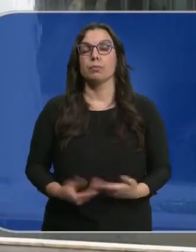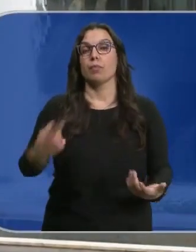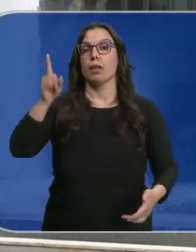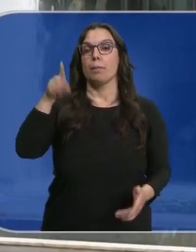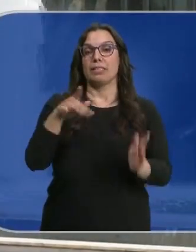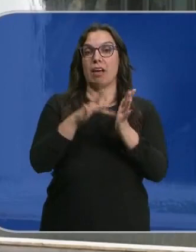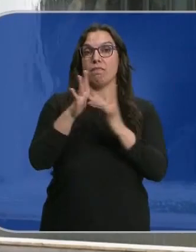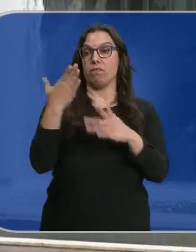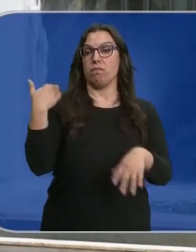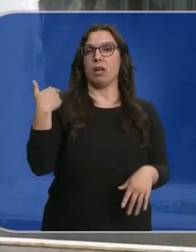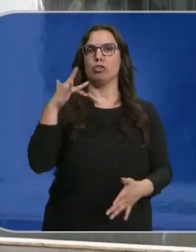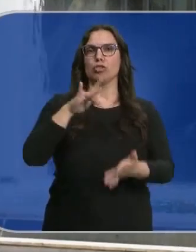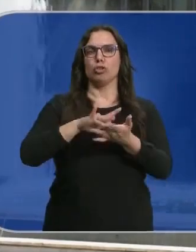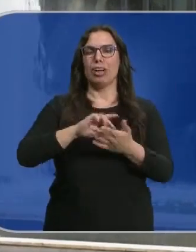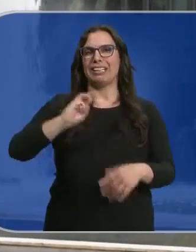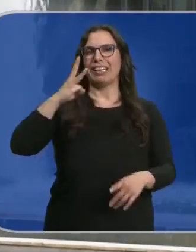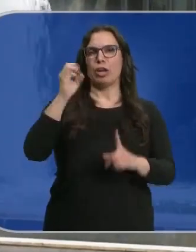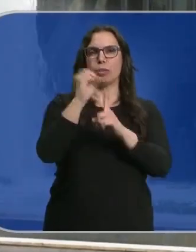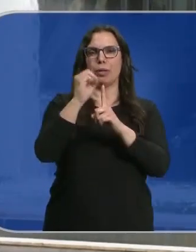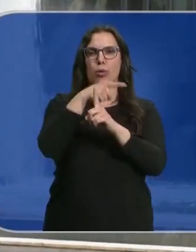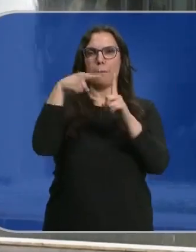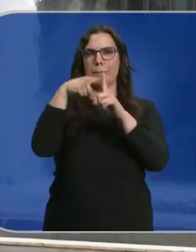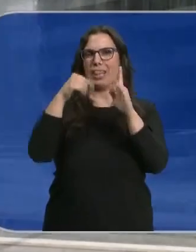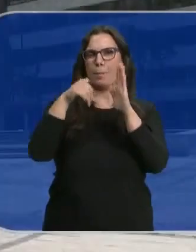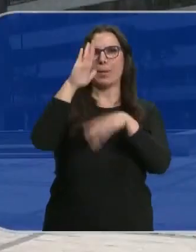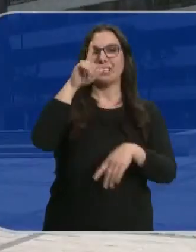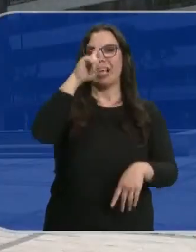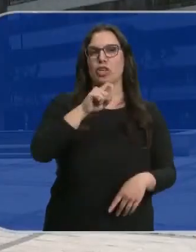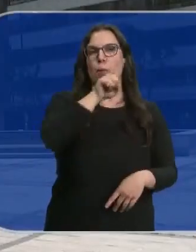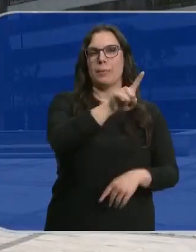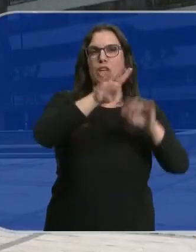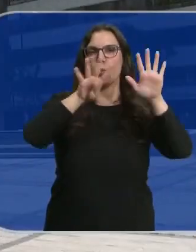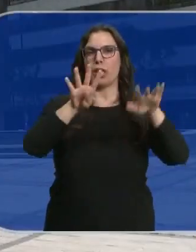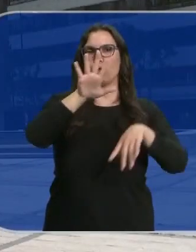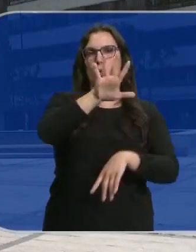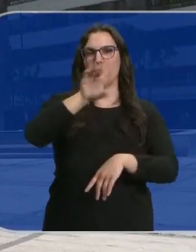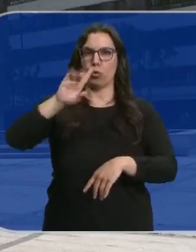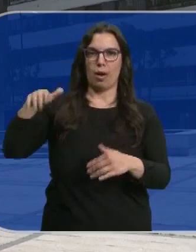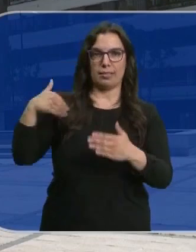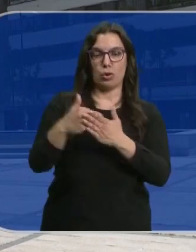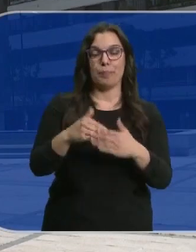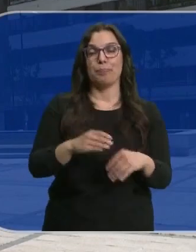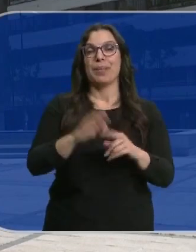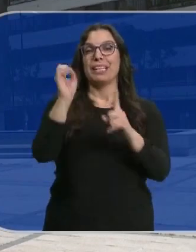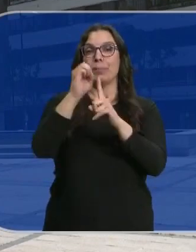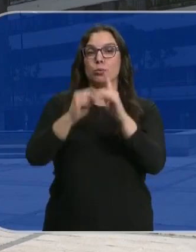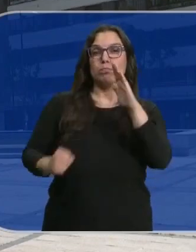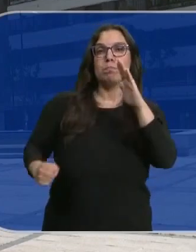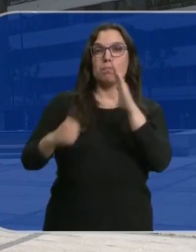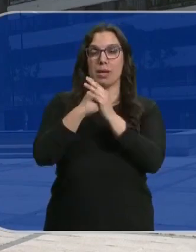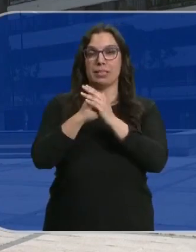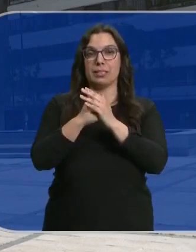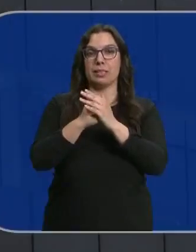Este mes de abril ha sido el tercero con una temperatura media más alta desde el año 1951. La temperatura máxima